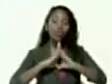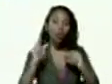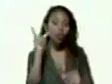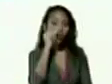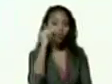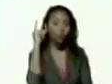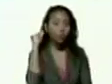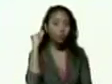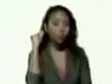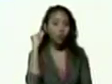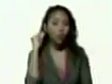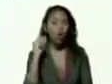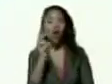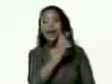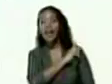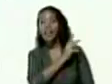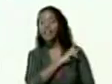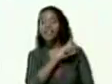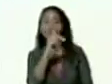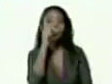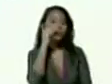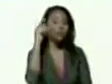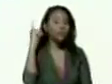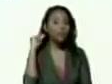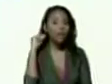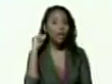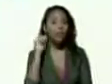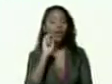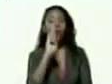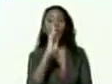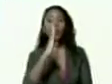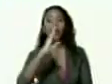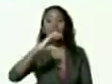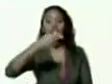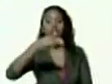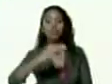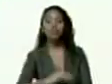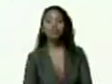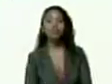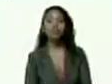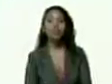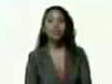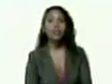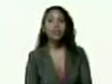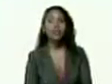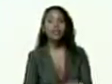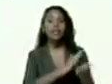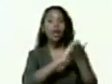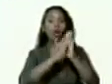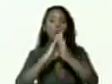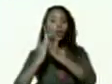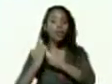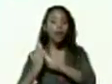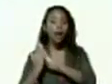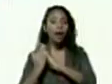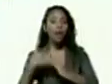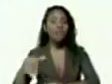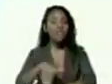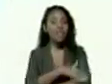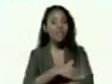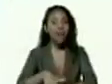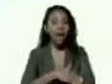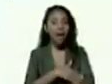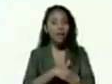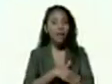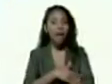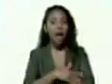todas los jefes y jefas de UCH de comunidad de calle a los